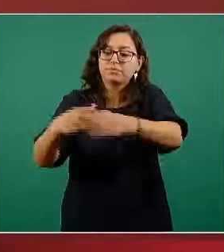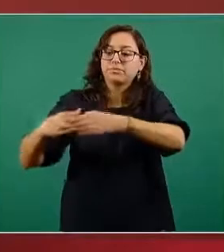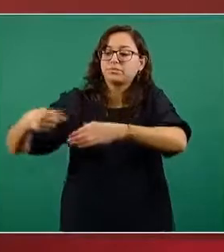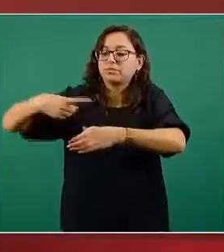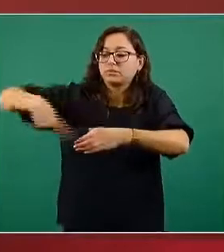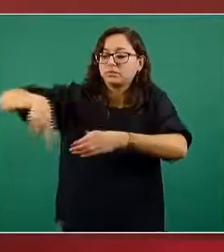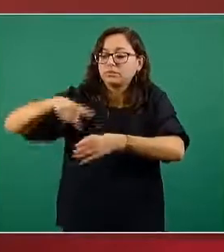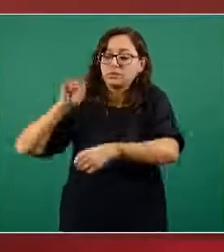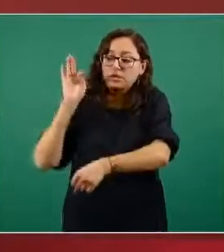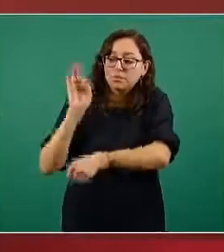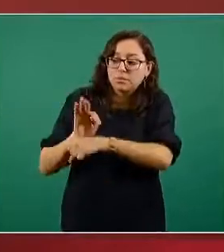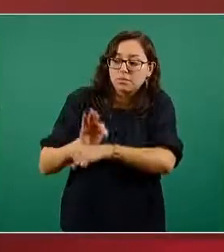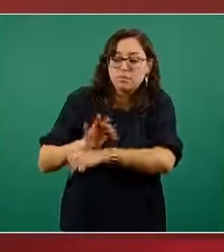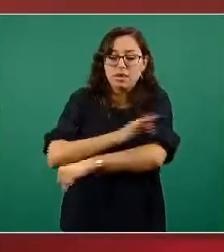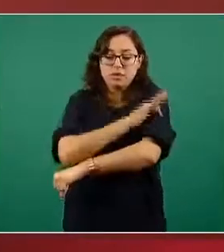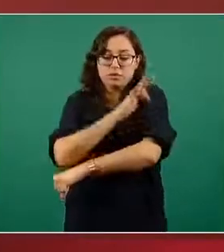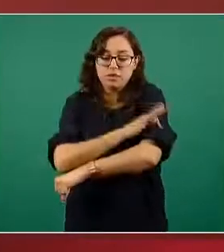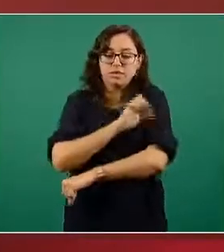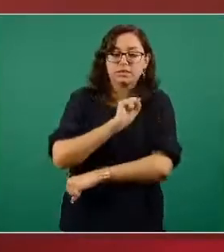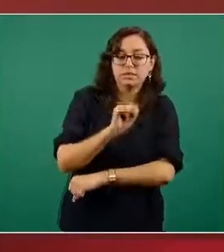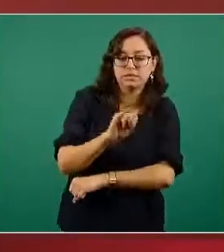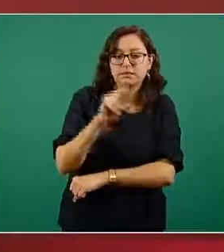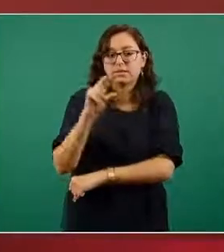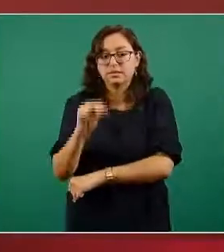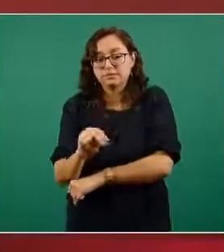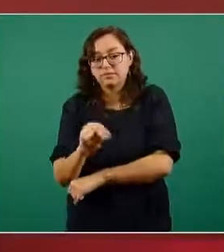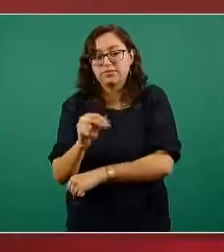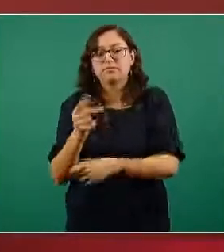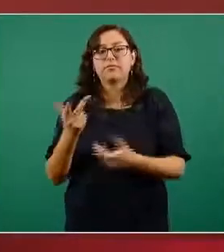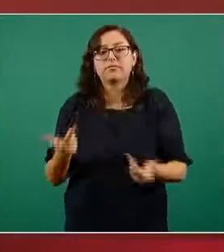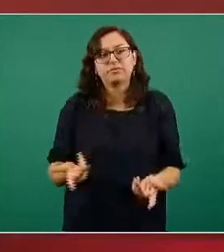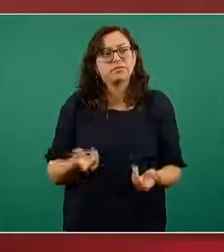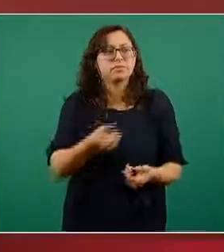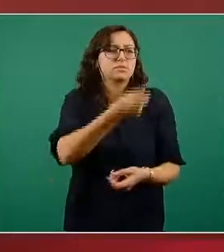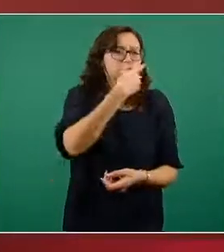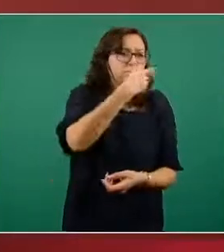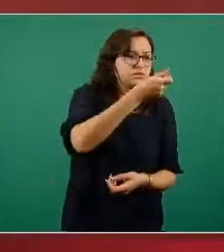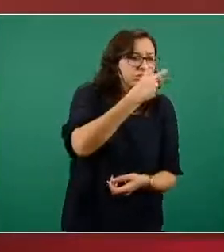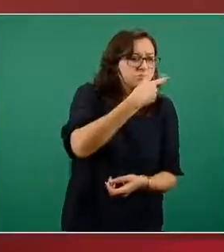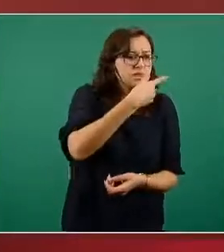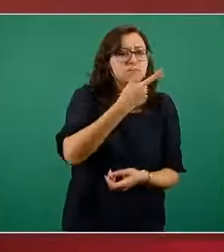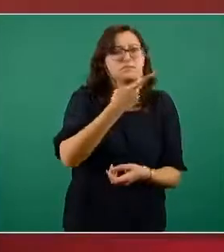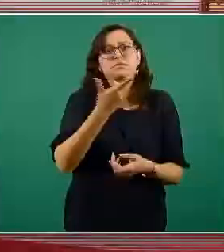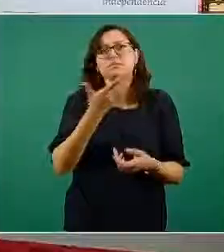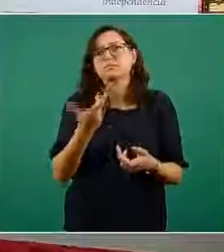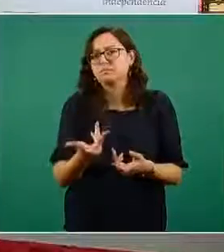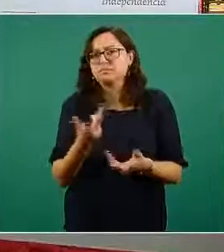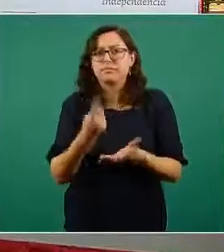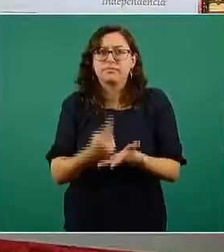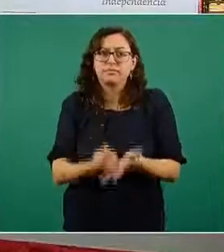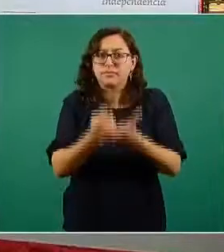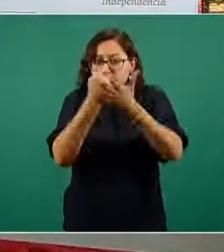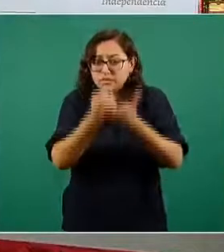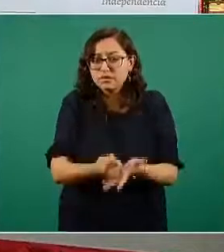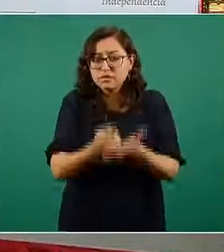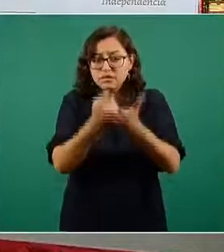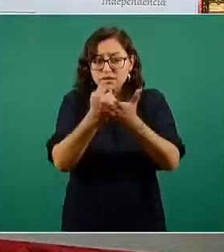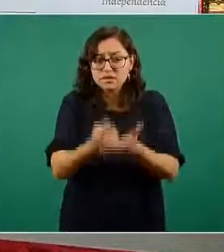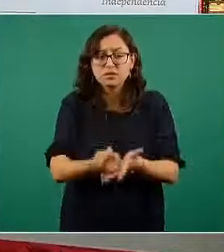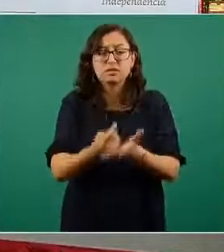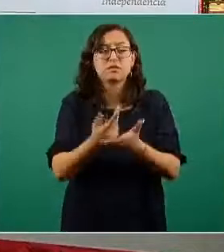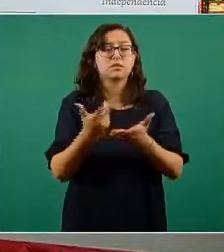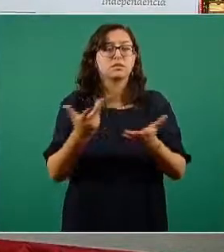intervenciones médicas estas pueden ser productos farmacéuticos productos terapéuticos pueden ser